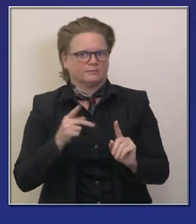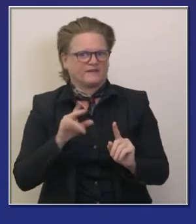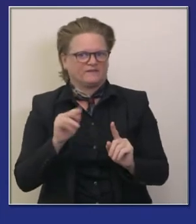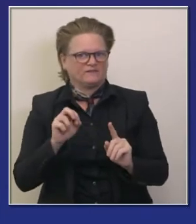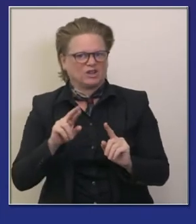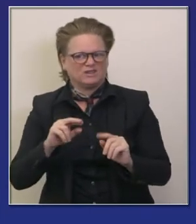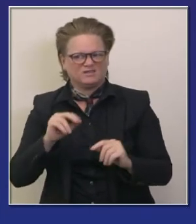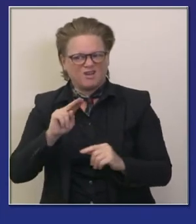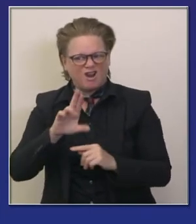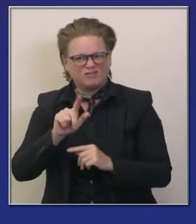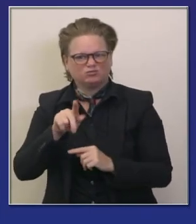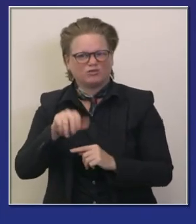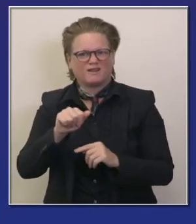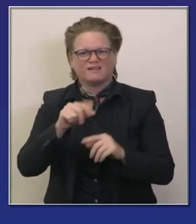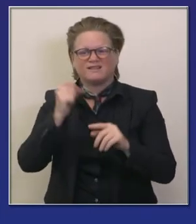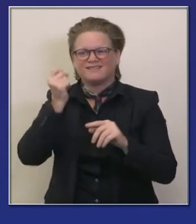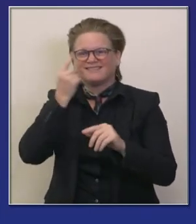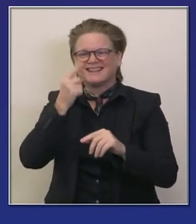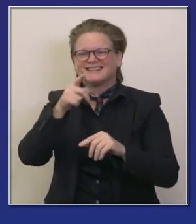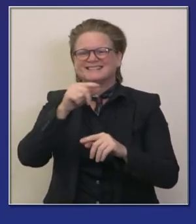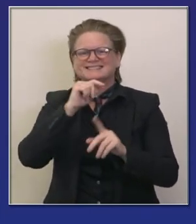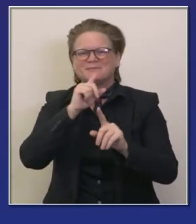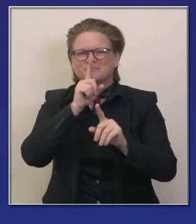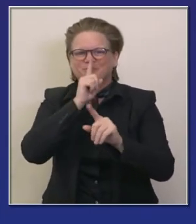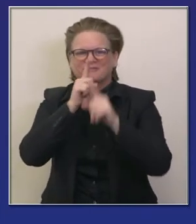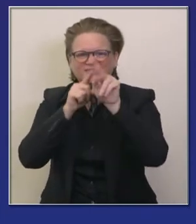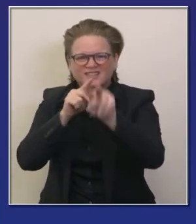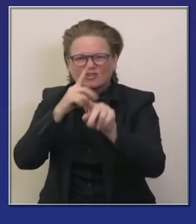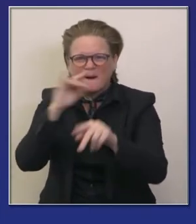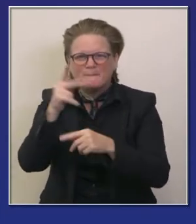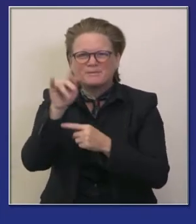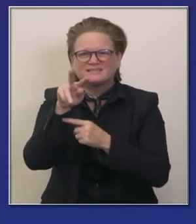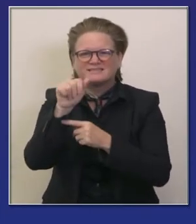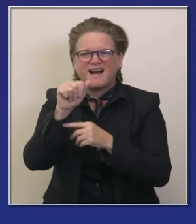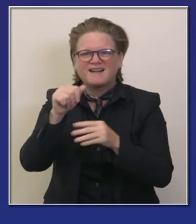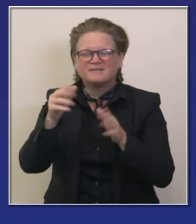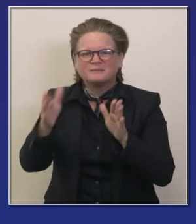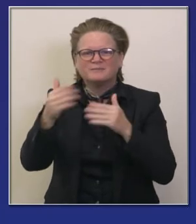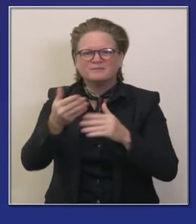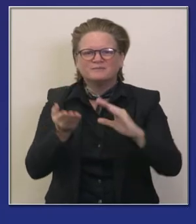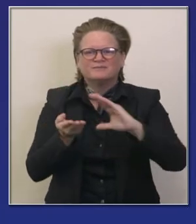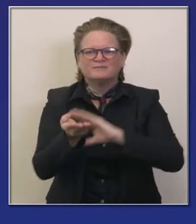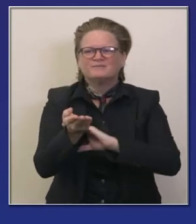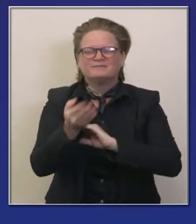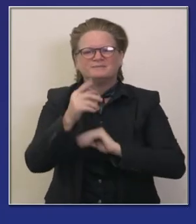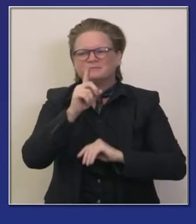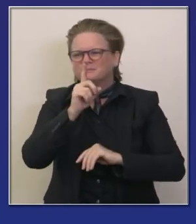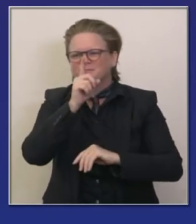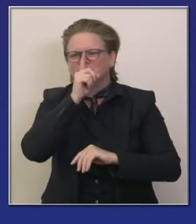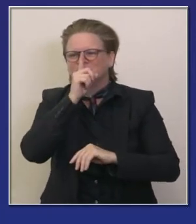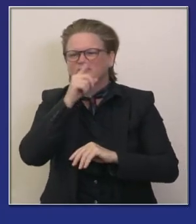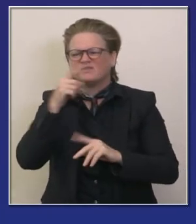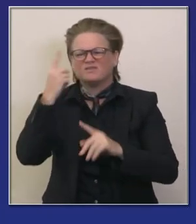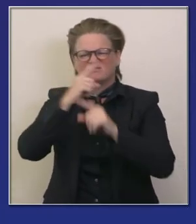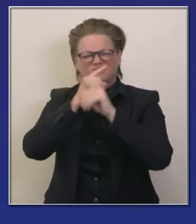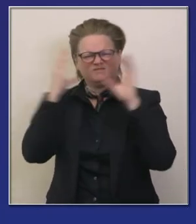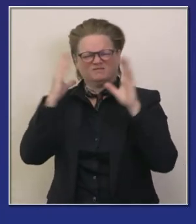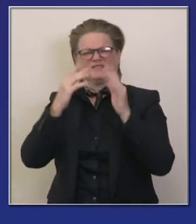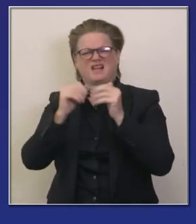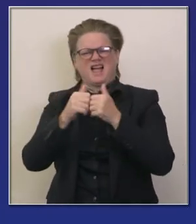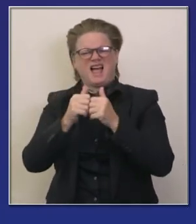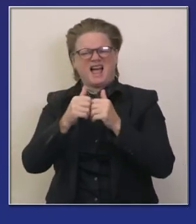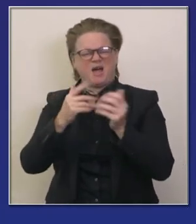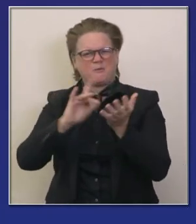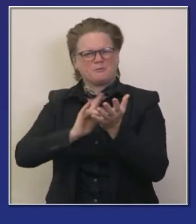guardar las vacunas no las cajas de pizza como dice moderna y discúlpenme por incluso mencionar